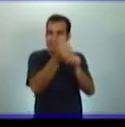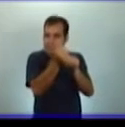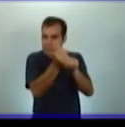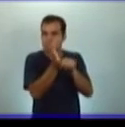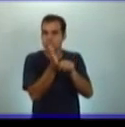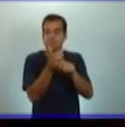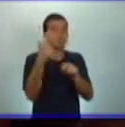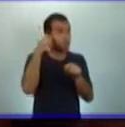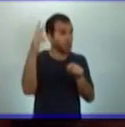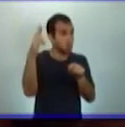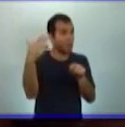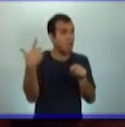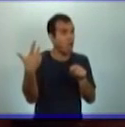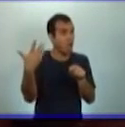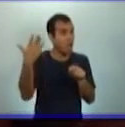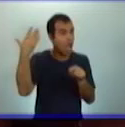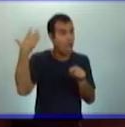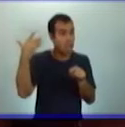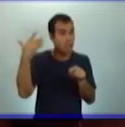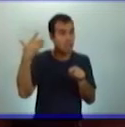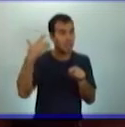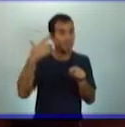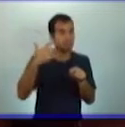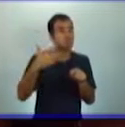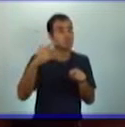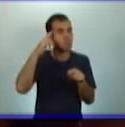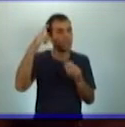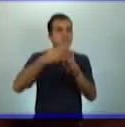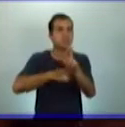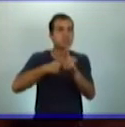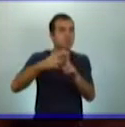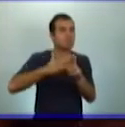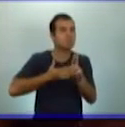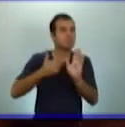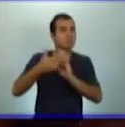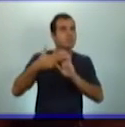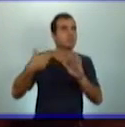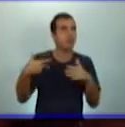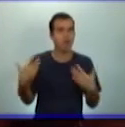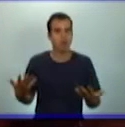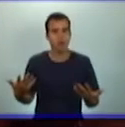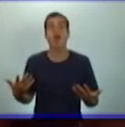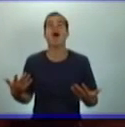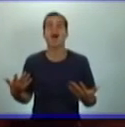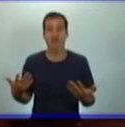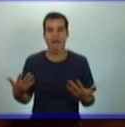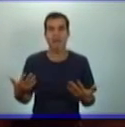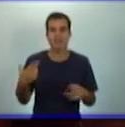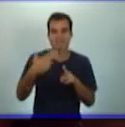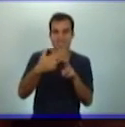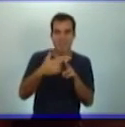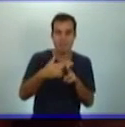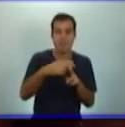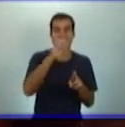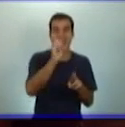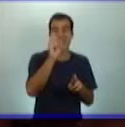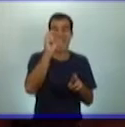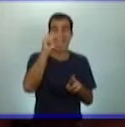cuál es ese apéndice? ¿Recuerda lo de historia? Claro, la enmienda Platt. Esa enmienda,